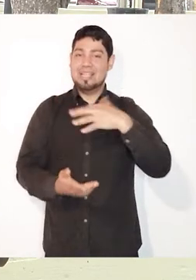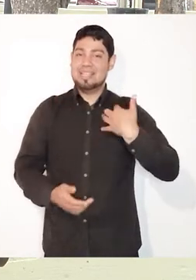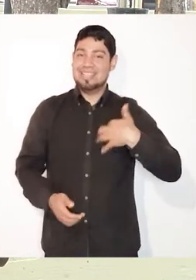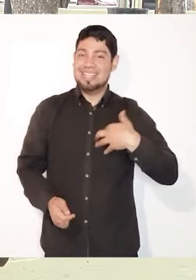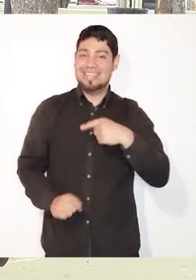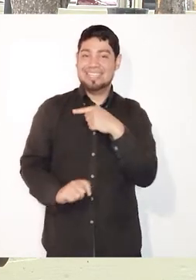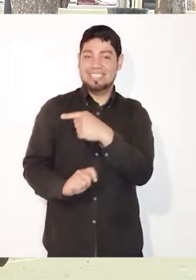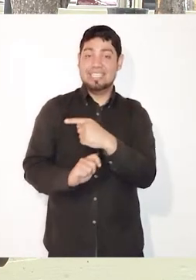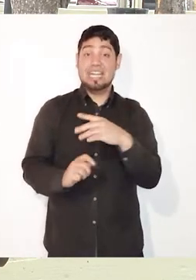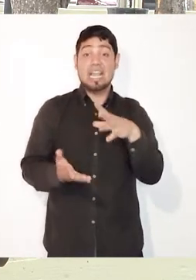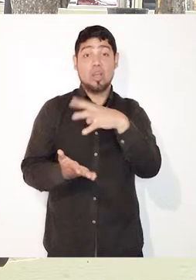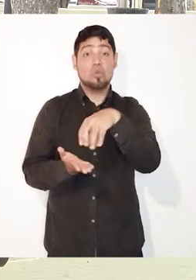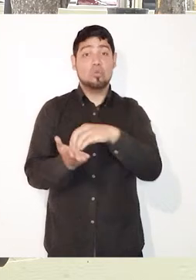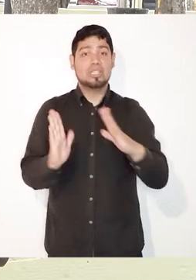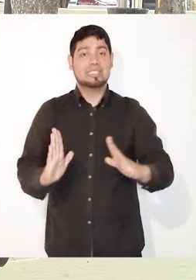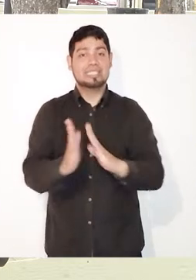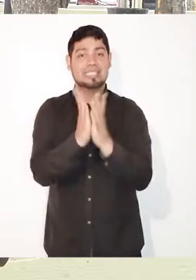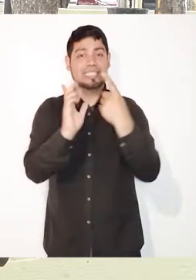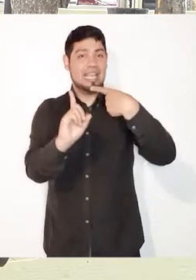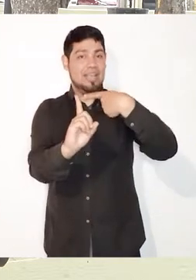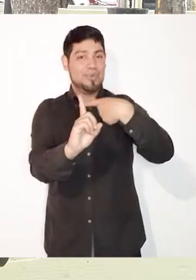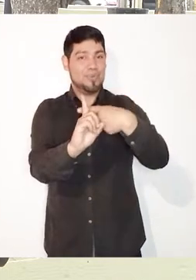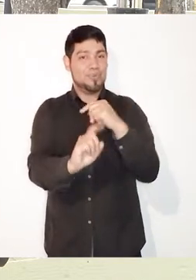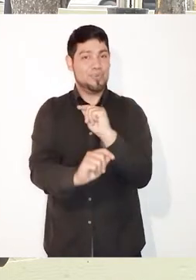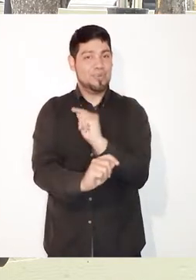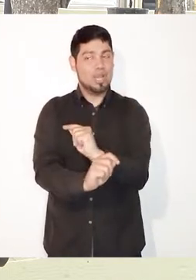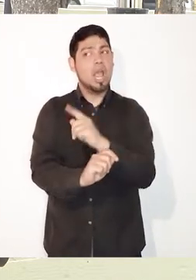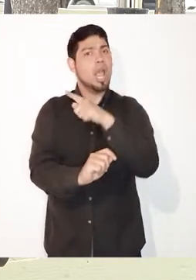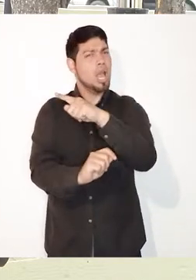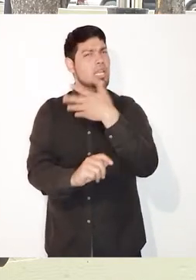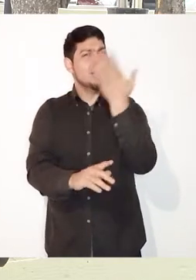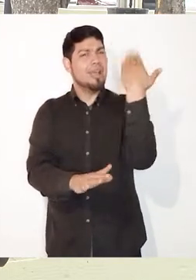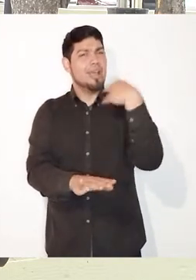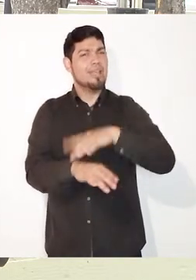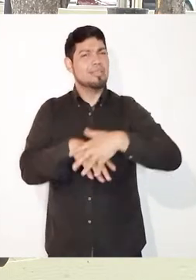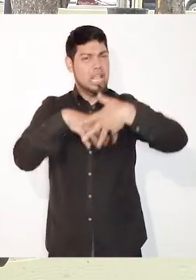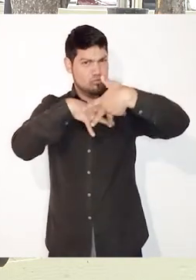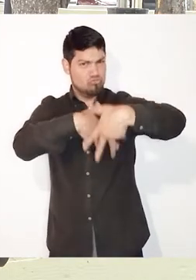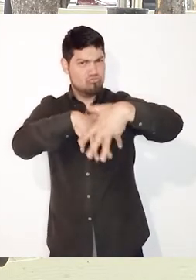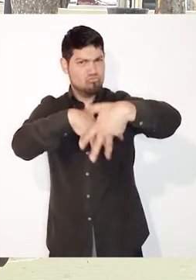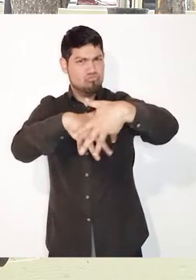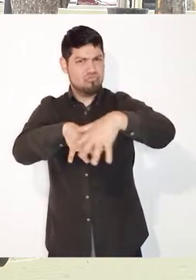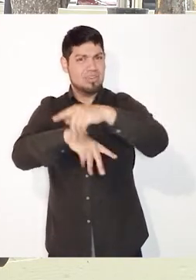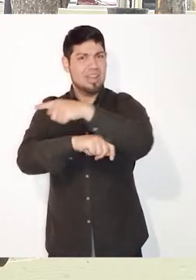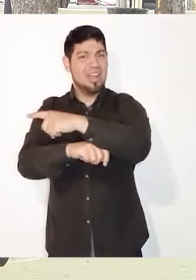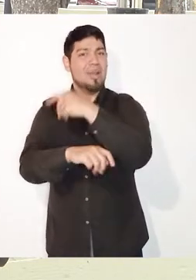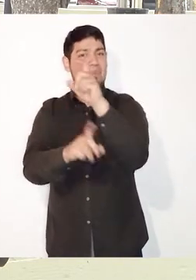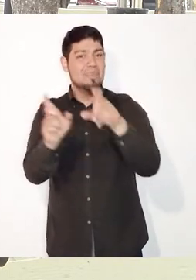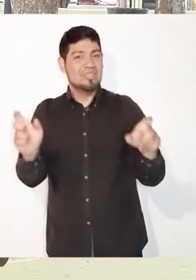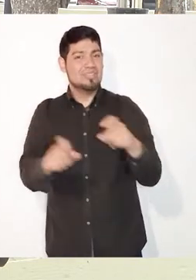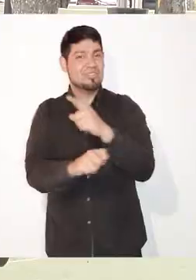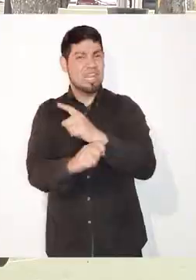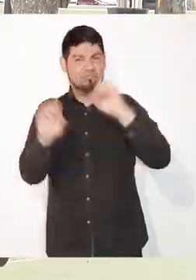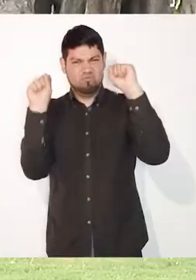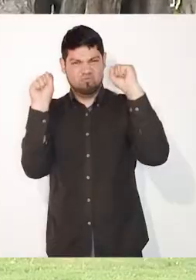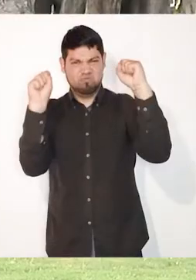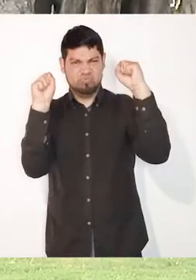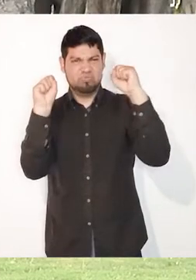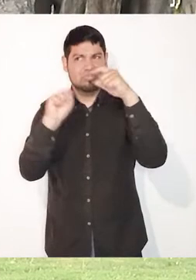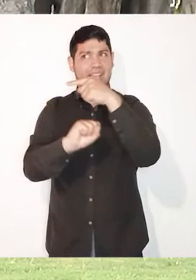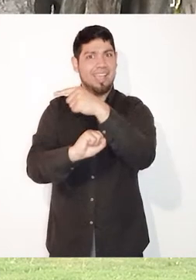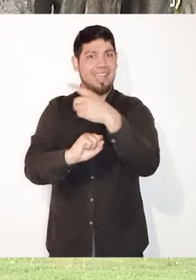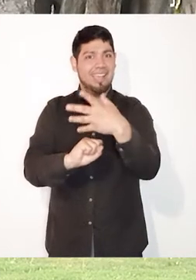específicamente en los últimos instantes de la gran huelga de los trabajadores de las estancias ganaderas de aquella provincia.